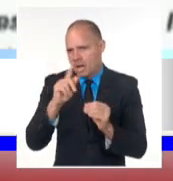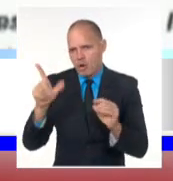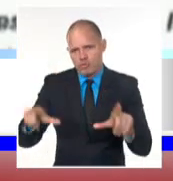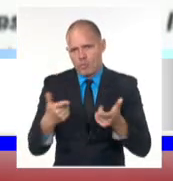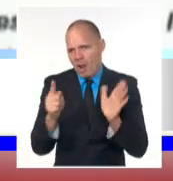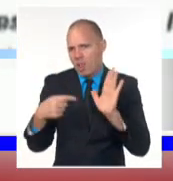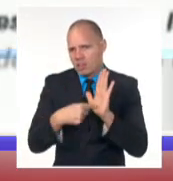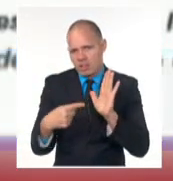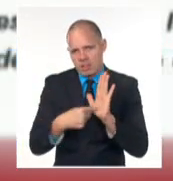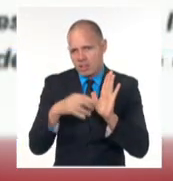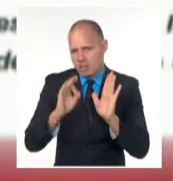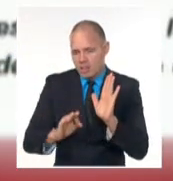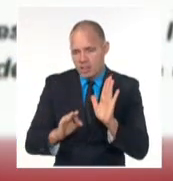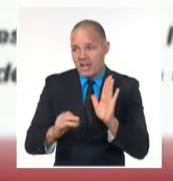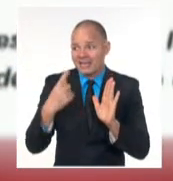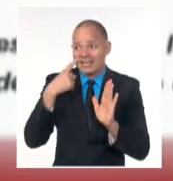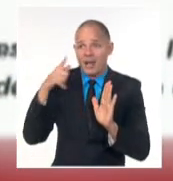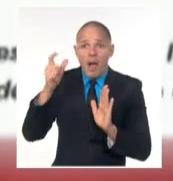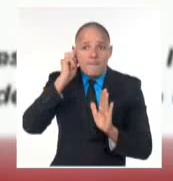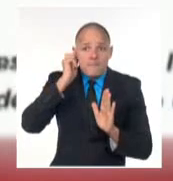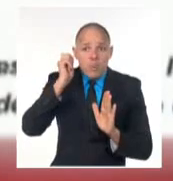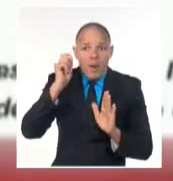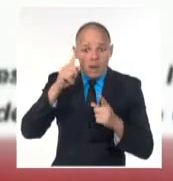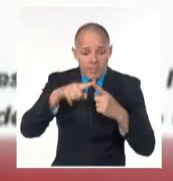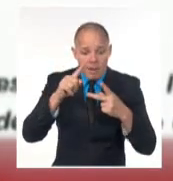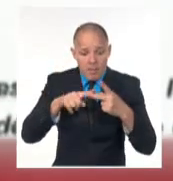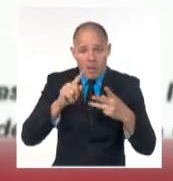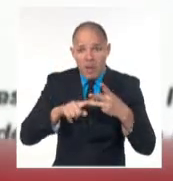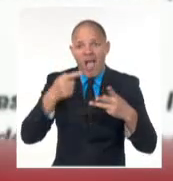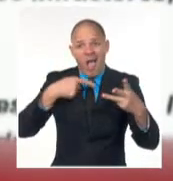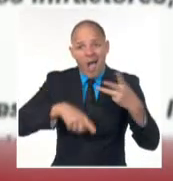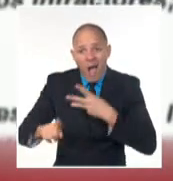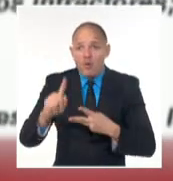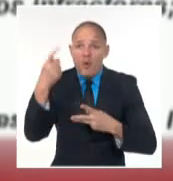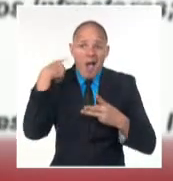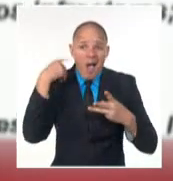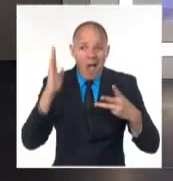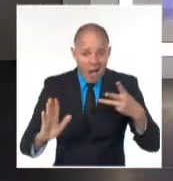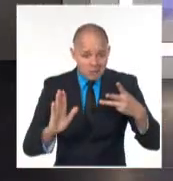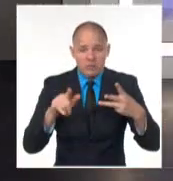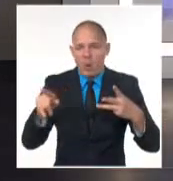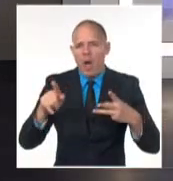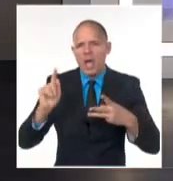Esta es la tercera moción de vacancia que enfrenta Boluarte en poco más de un año de gestión.